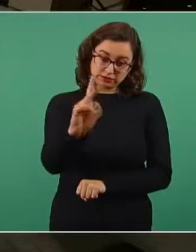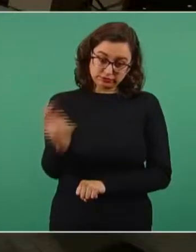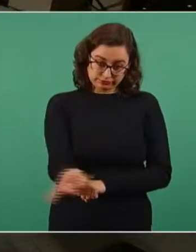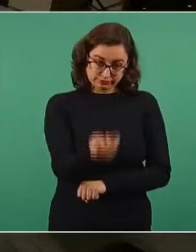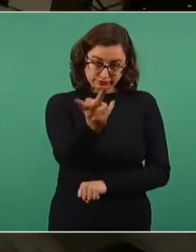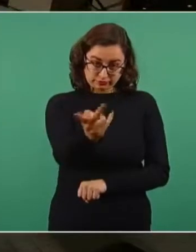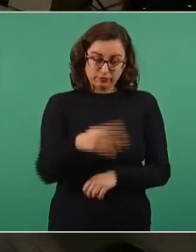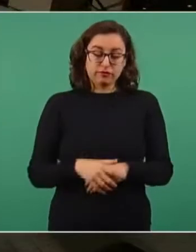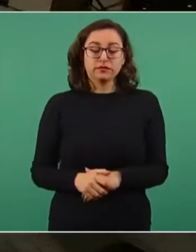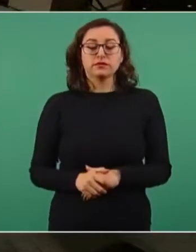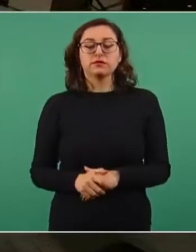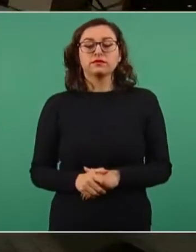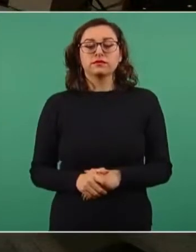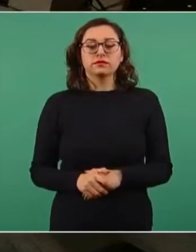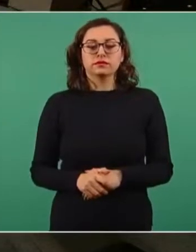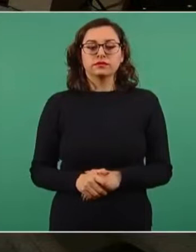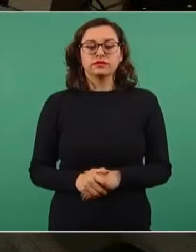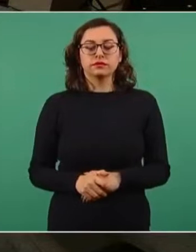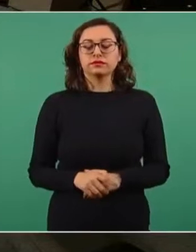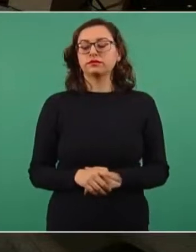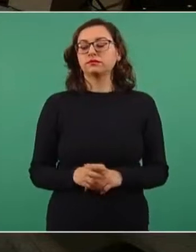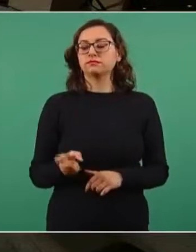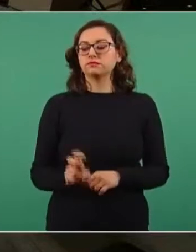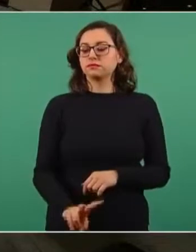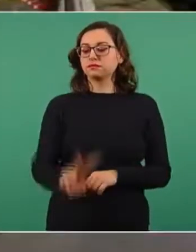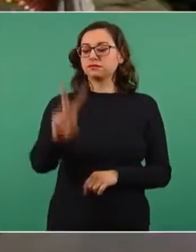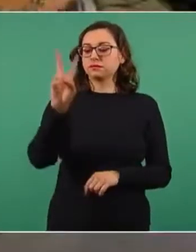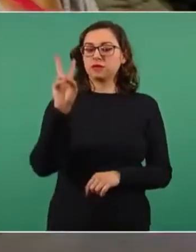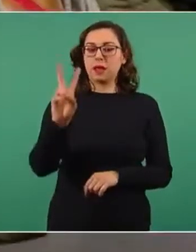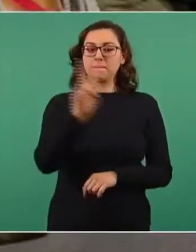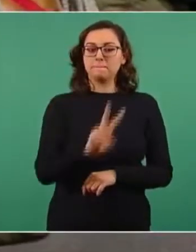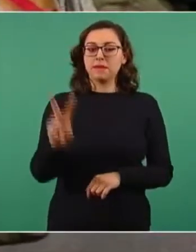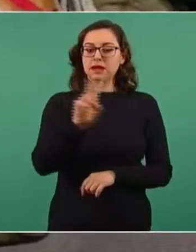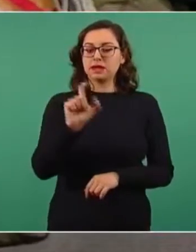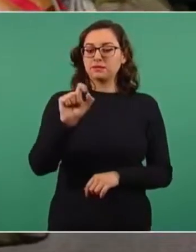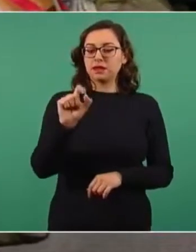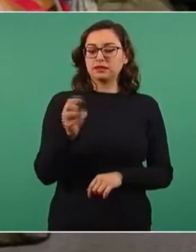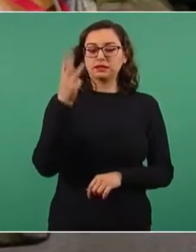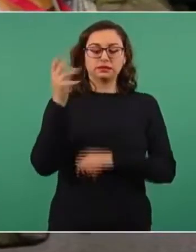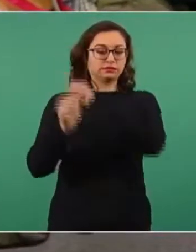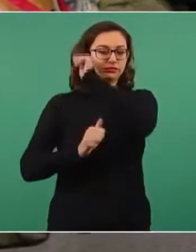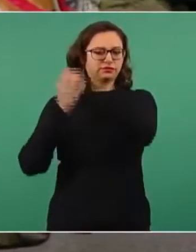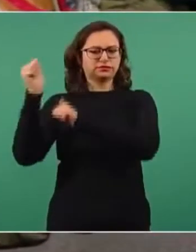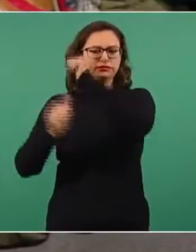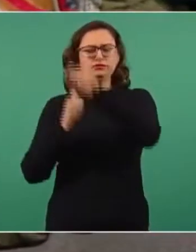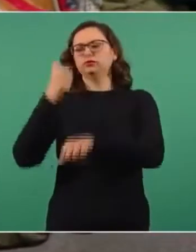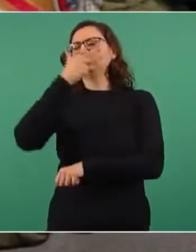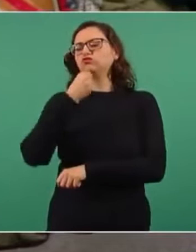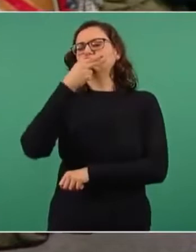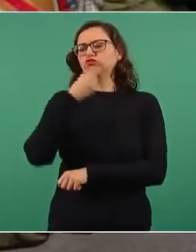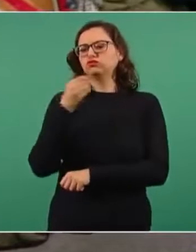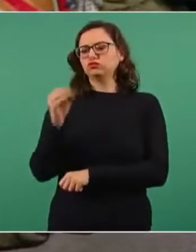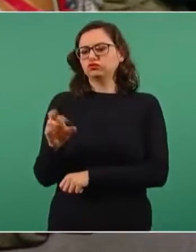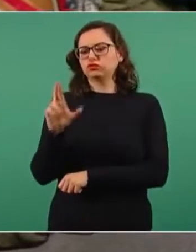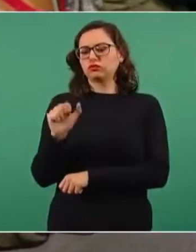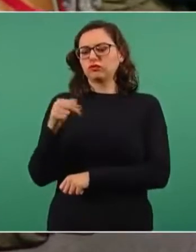viernes 23 de abril el anuncio apostólico en México, Monseñor Franco Coppola, llegó hasta